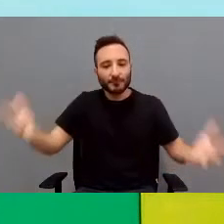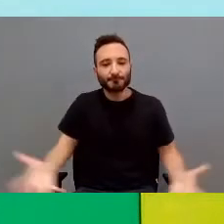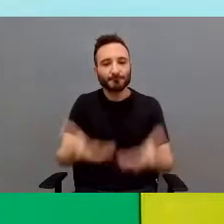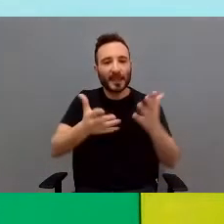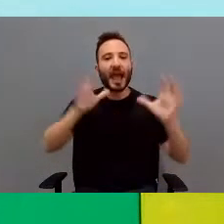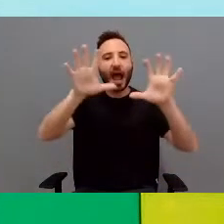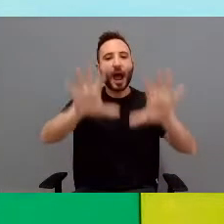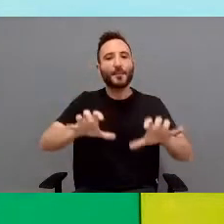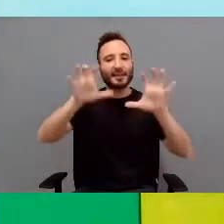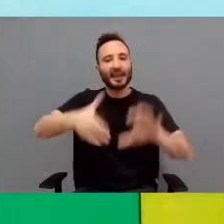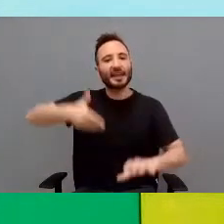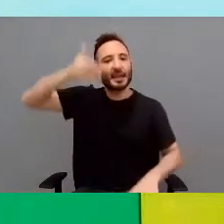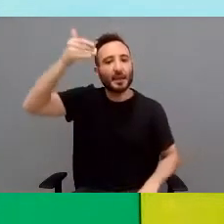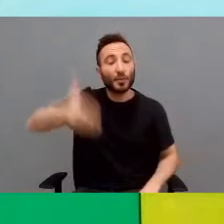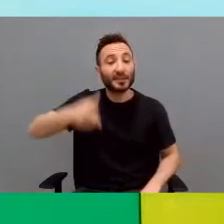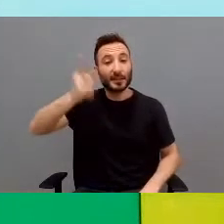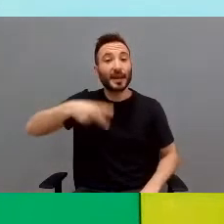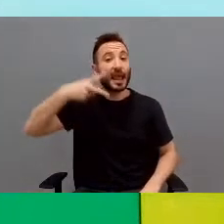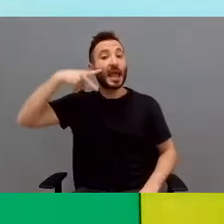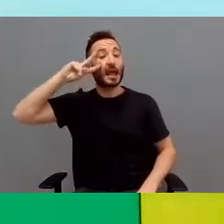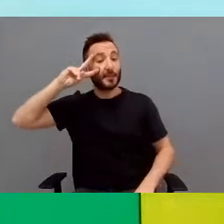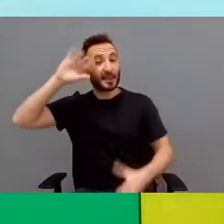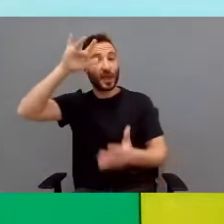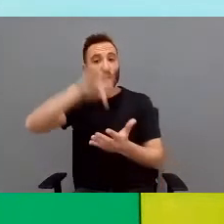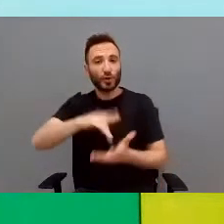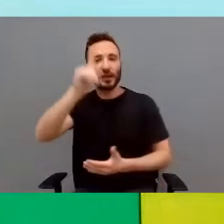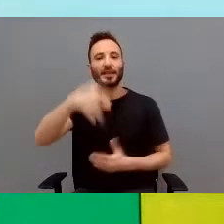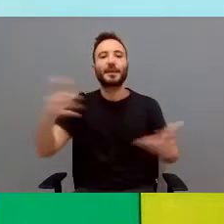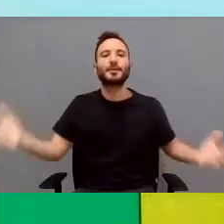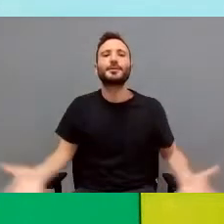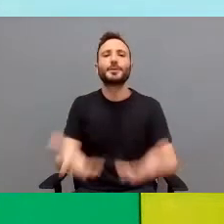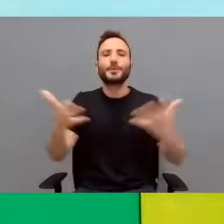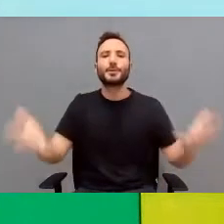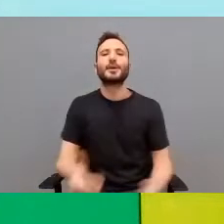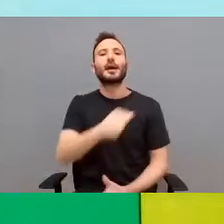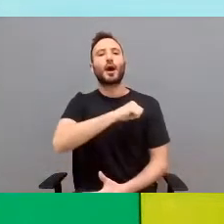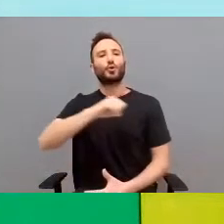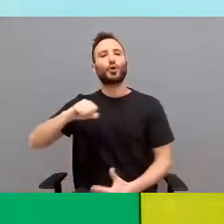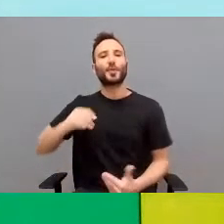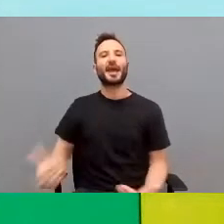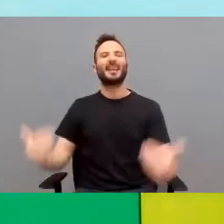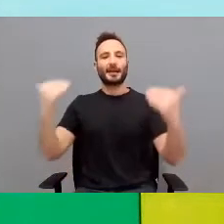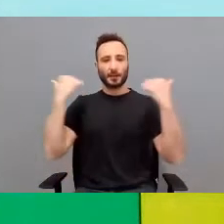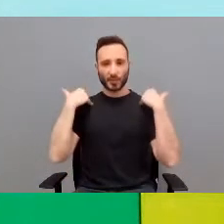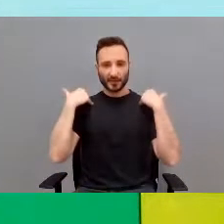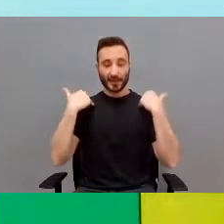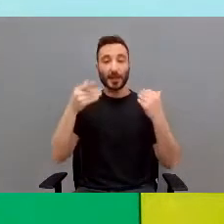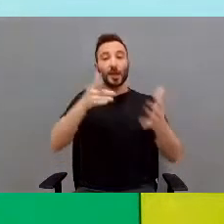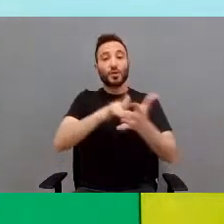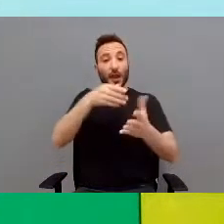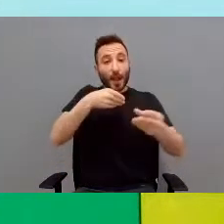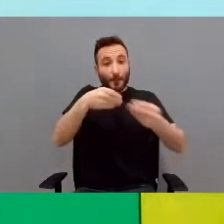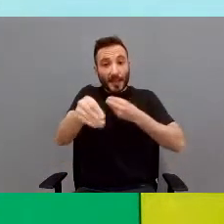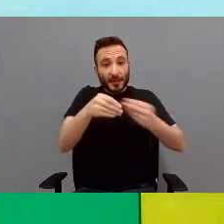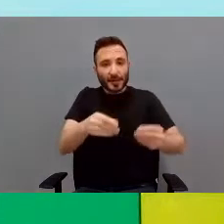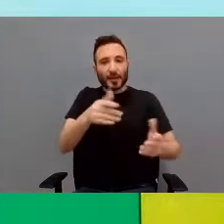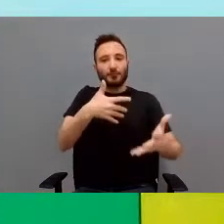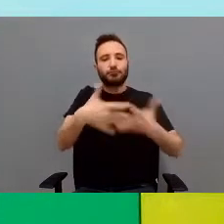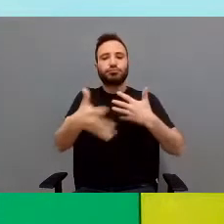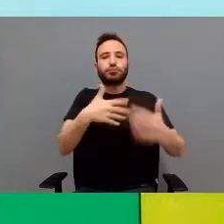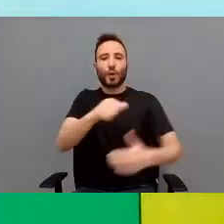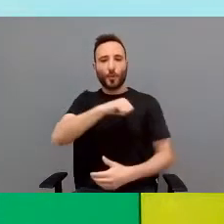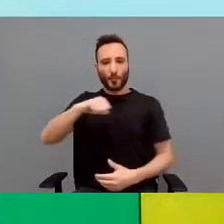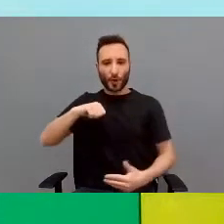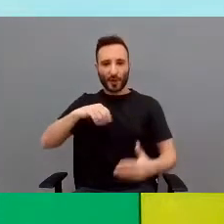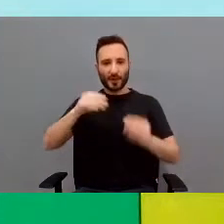significativo, experiencial y fomentando también la autonomía y la responsabilidad. El material de trabajo suele ser de elaboración propia,